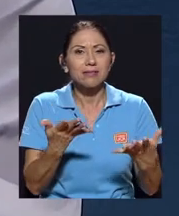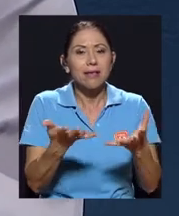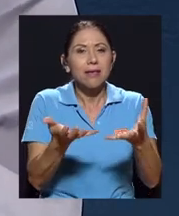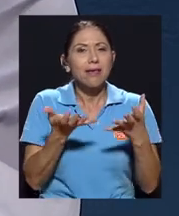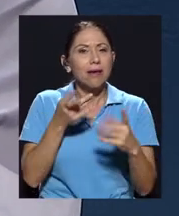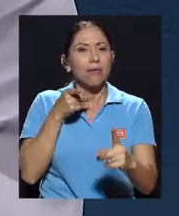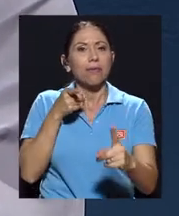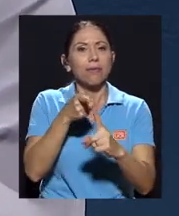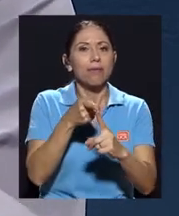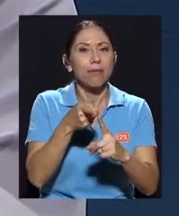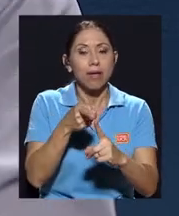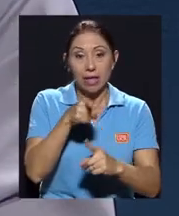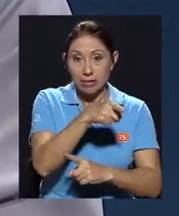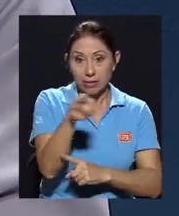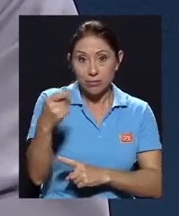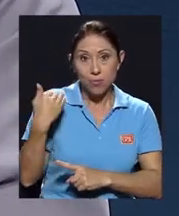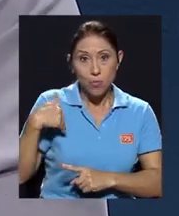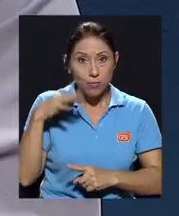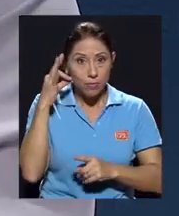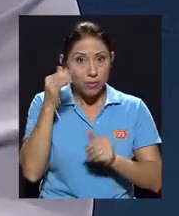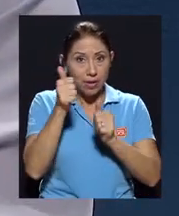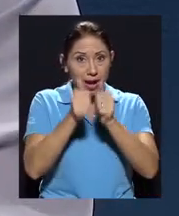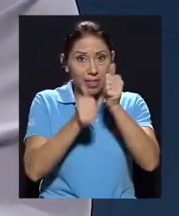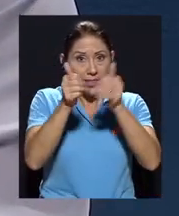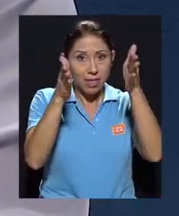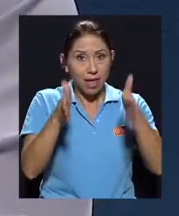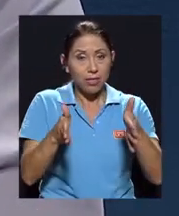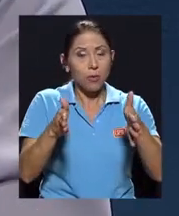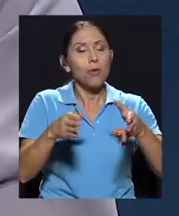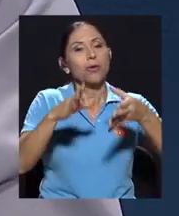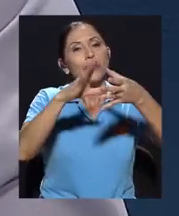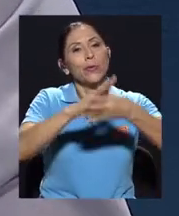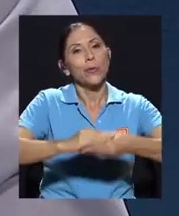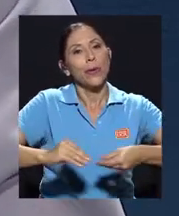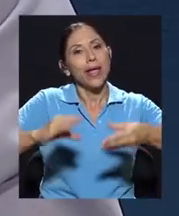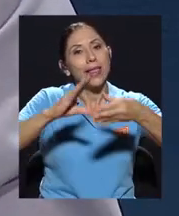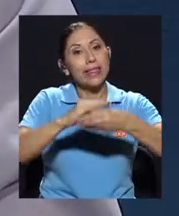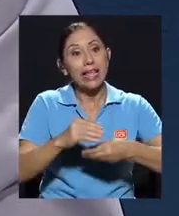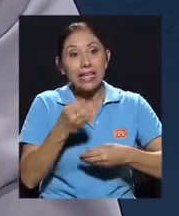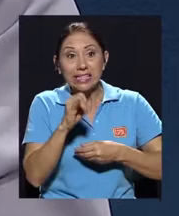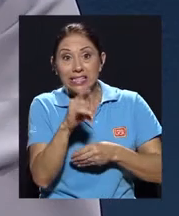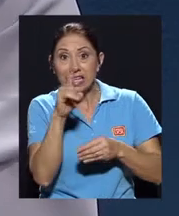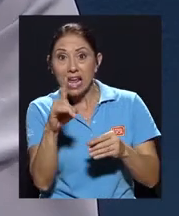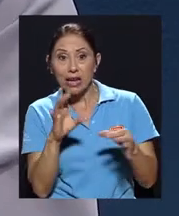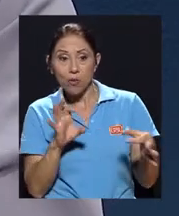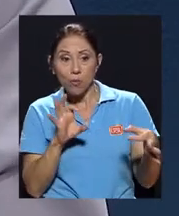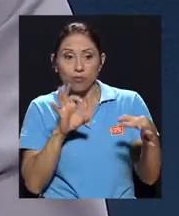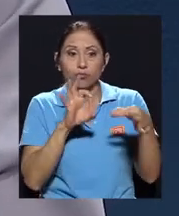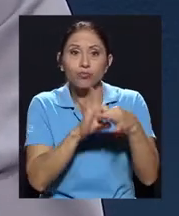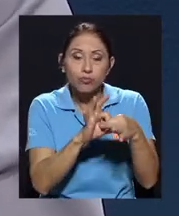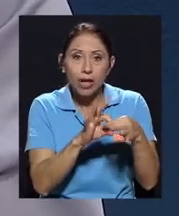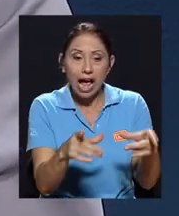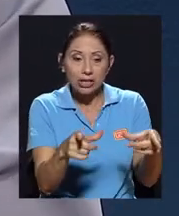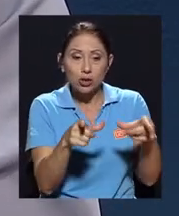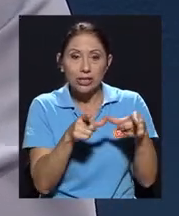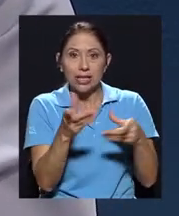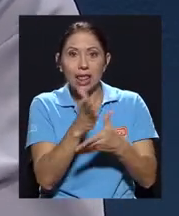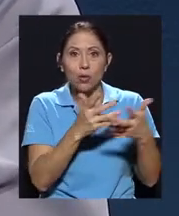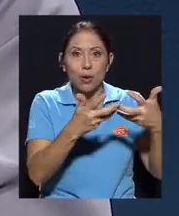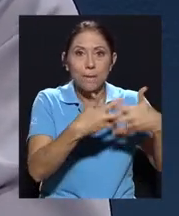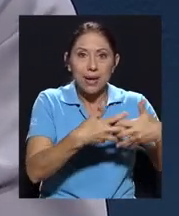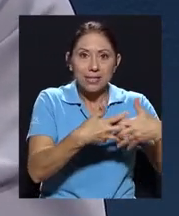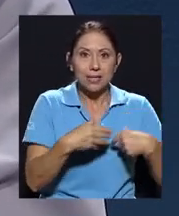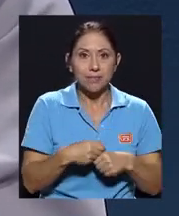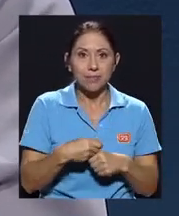el candidato o la candidata nos cuente si es accionista de alguna empresa, si ha sido